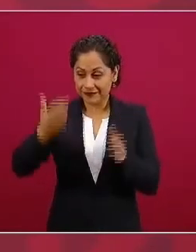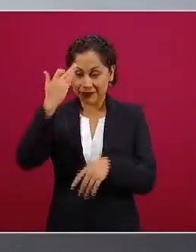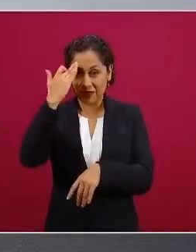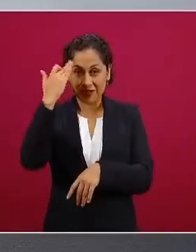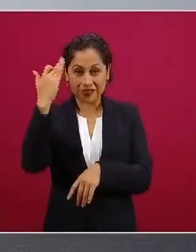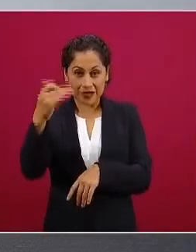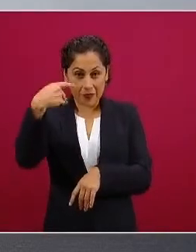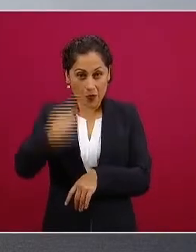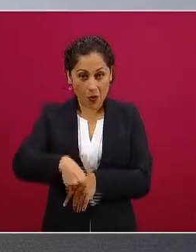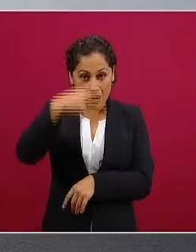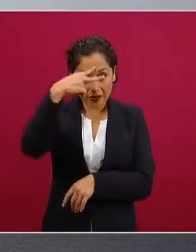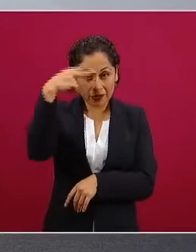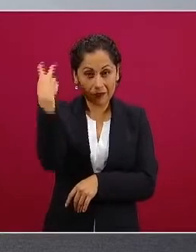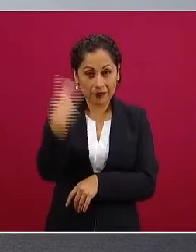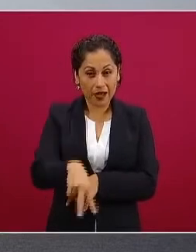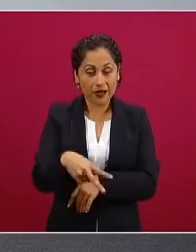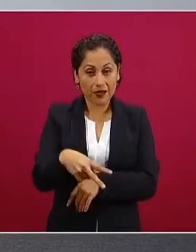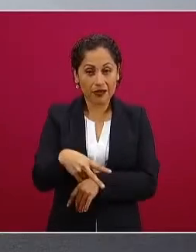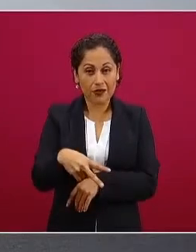más